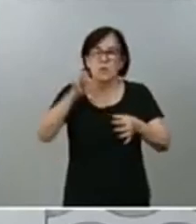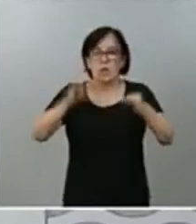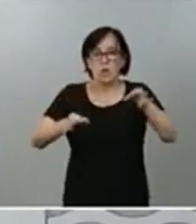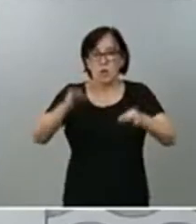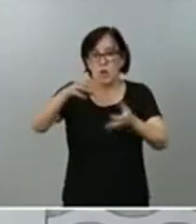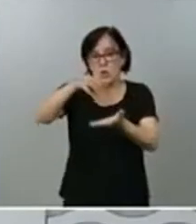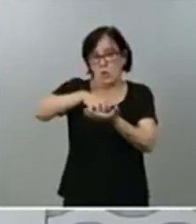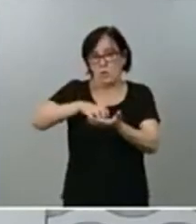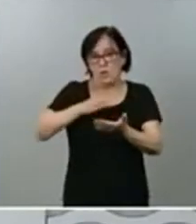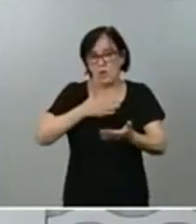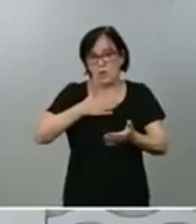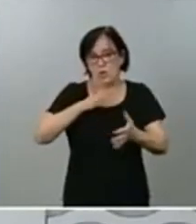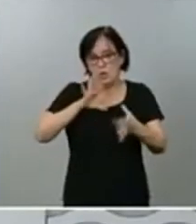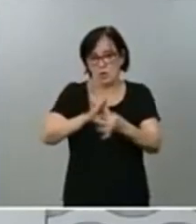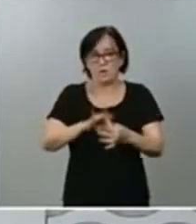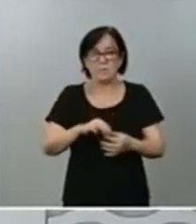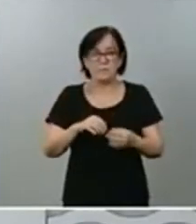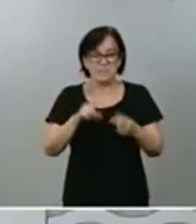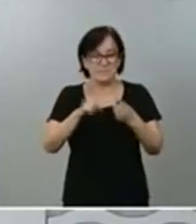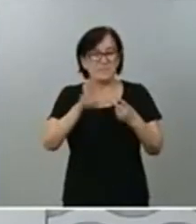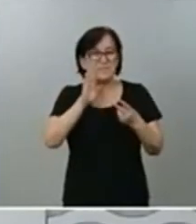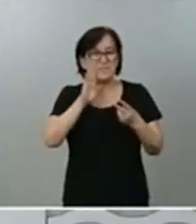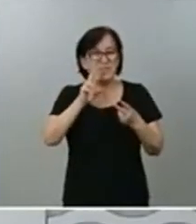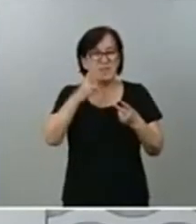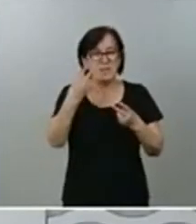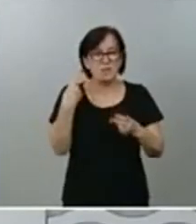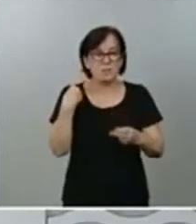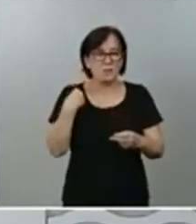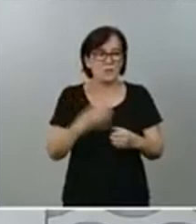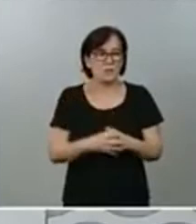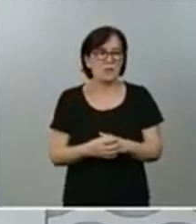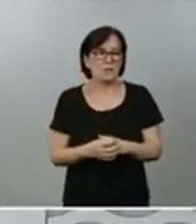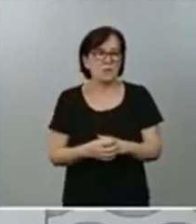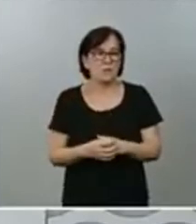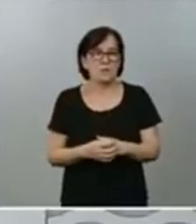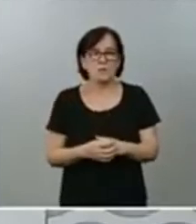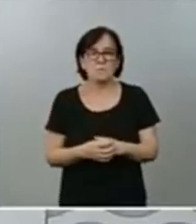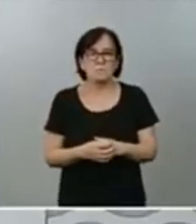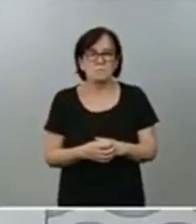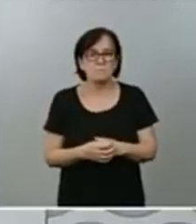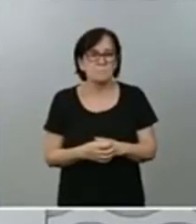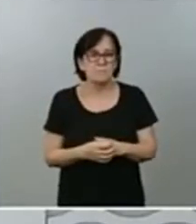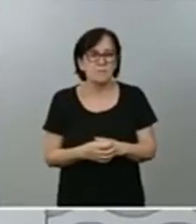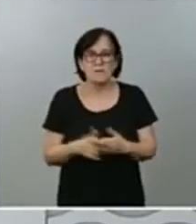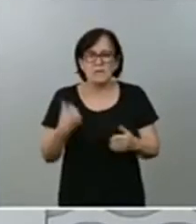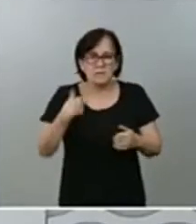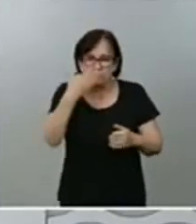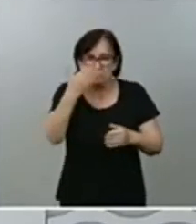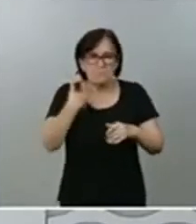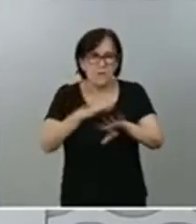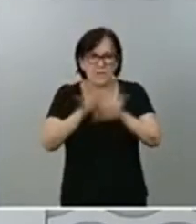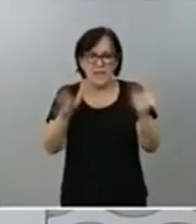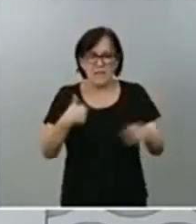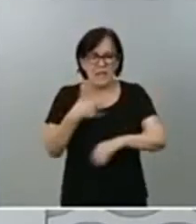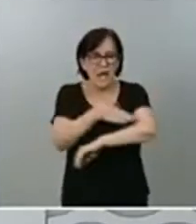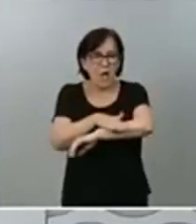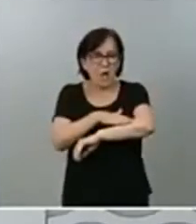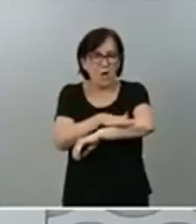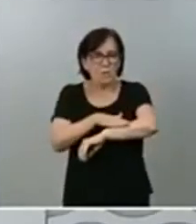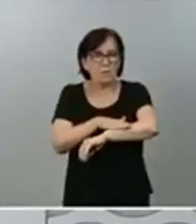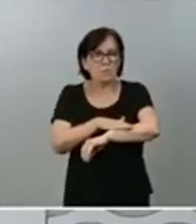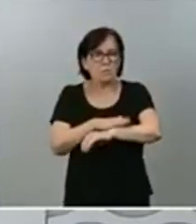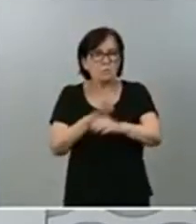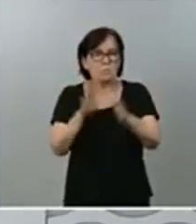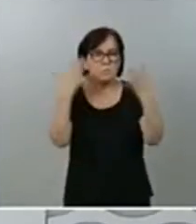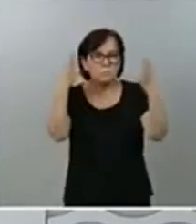Y en relación con la segunda cuestión, decirle que, querido ser bastante clara, el Gobierno celebra todas las